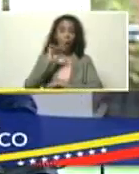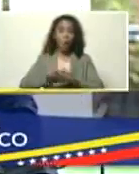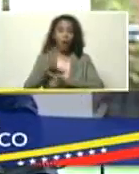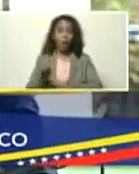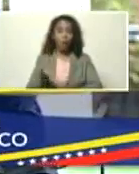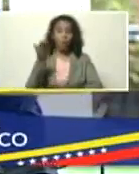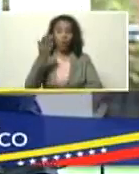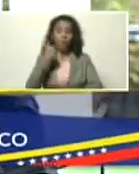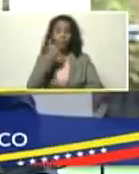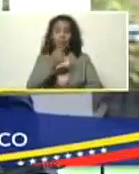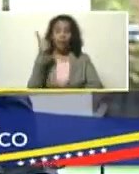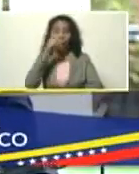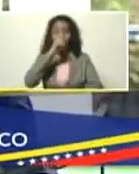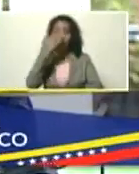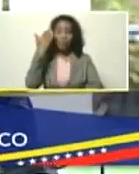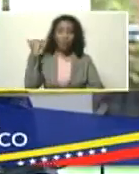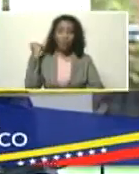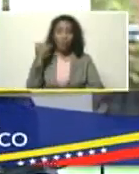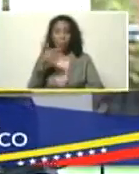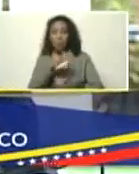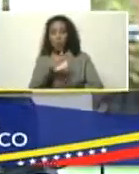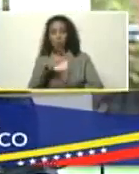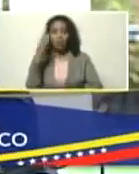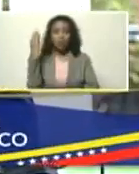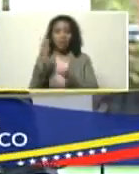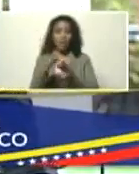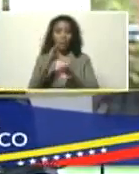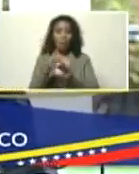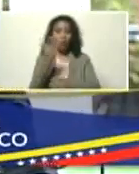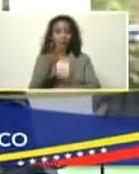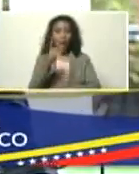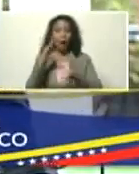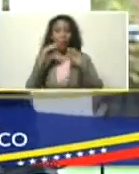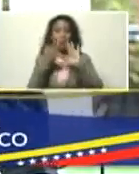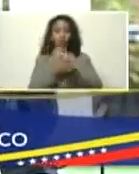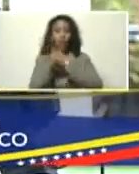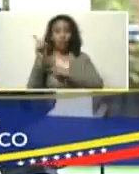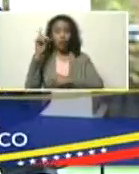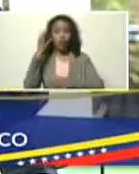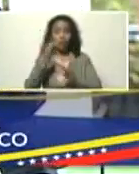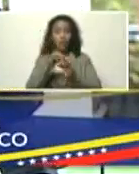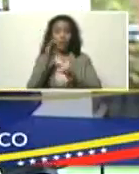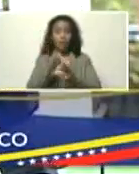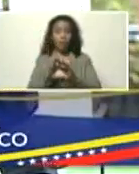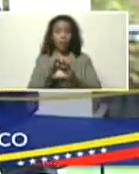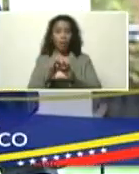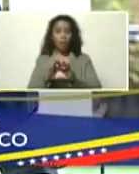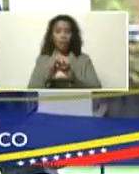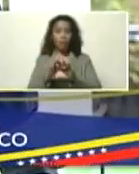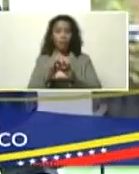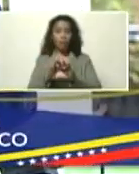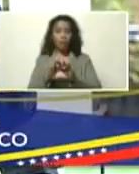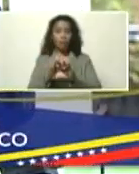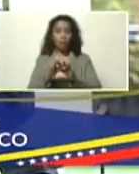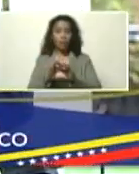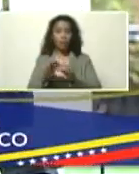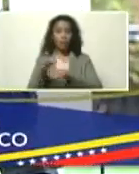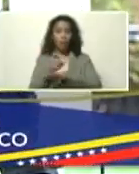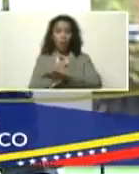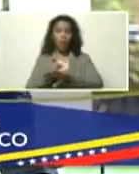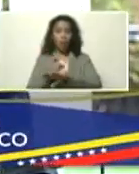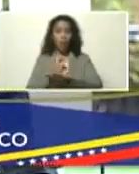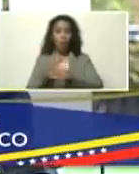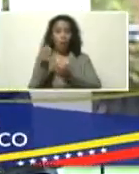destacar que el año pasado, aproximadamente en septiembre, usted también habló de eso en septiembre, el panel intergubernamental